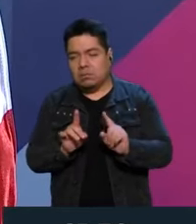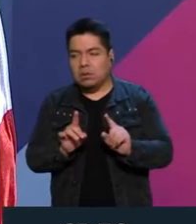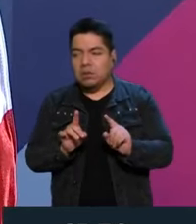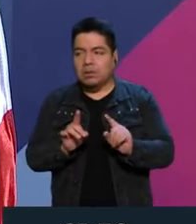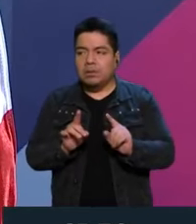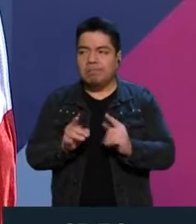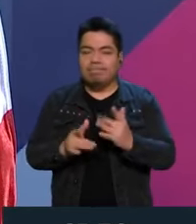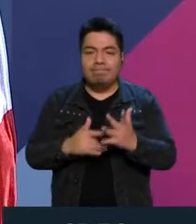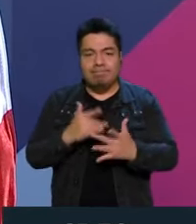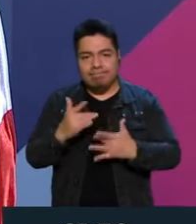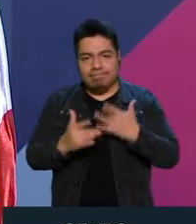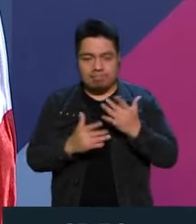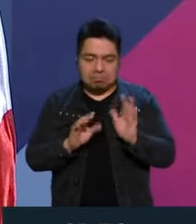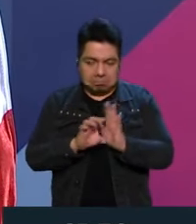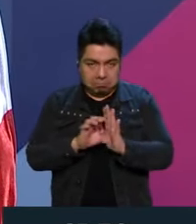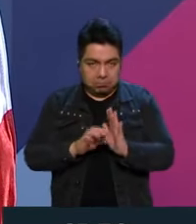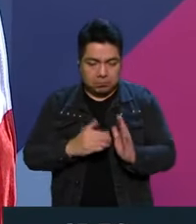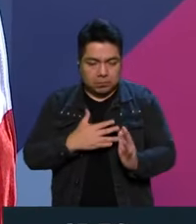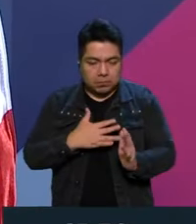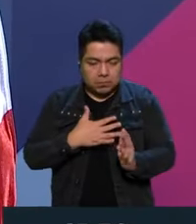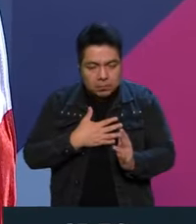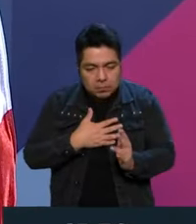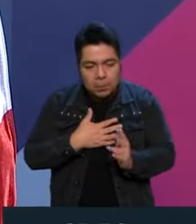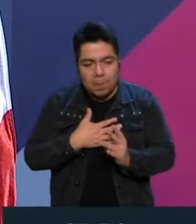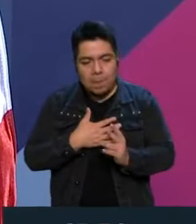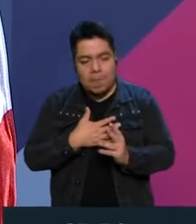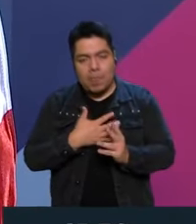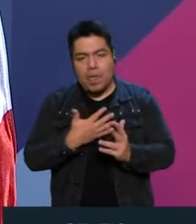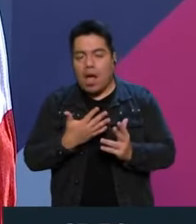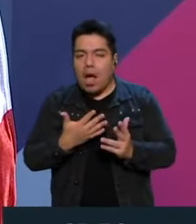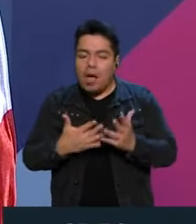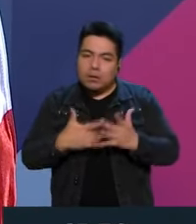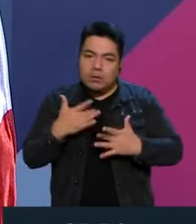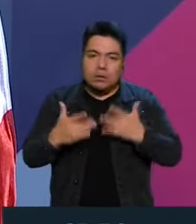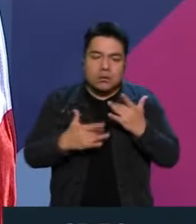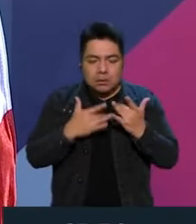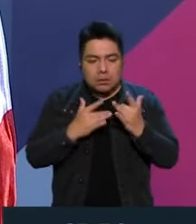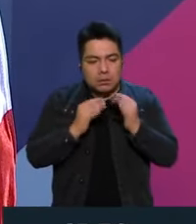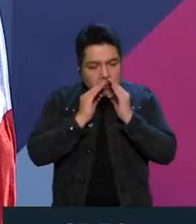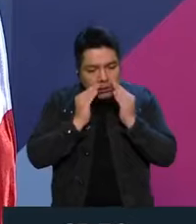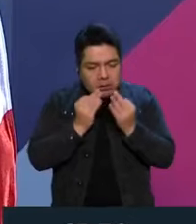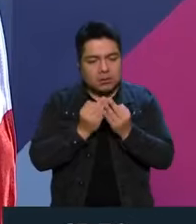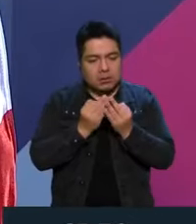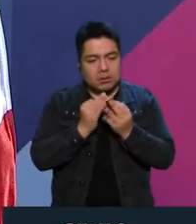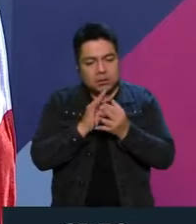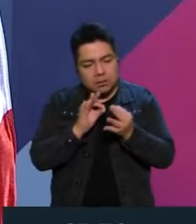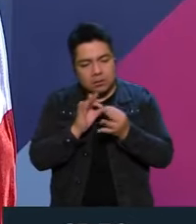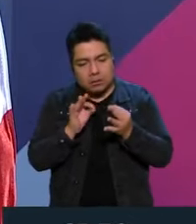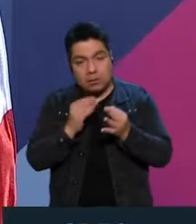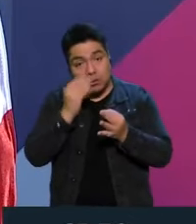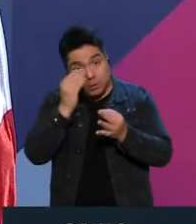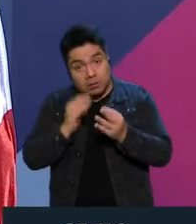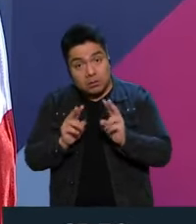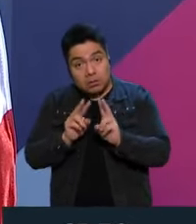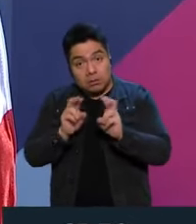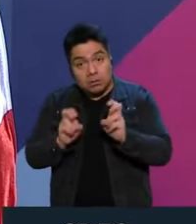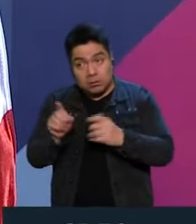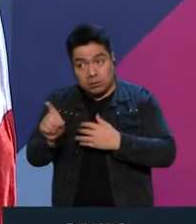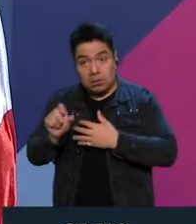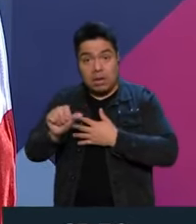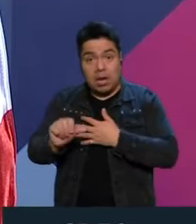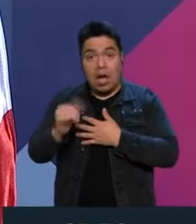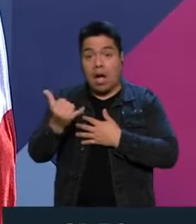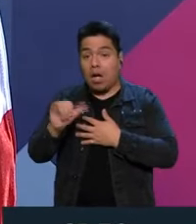para uno te dan una forma de interpretar un caso que es muy importante, como es el